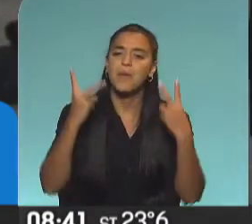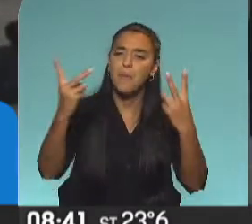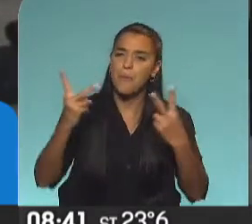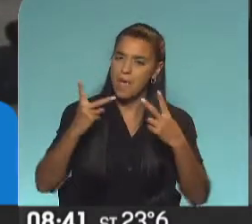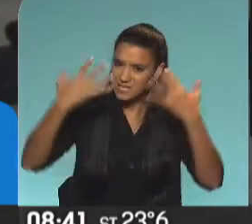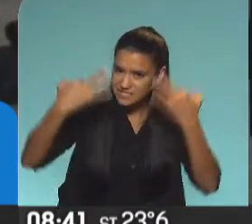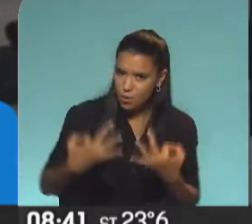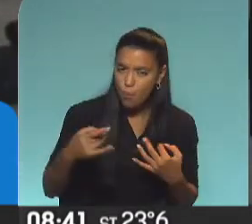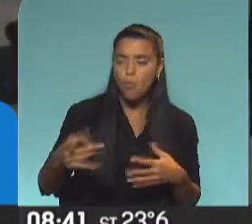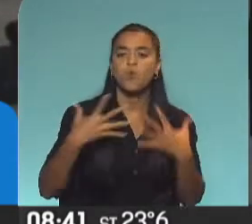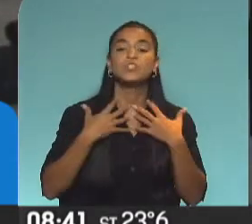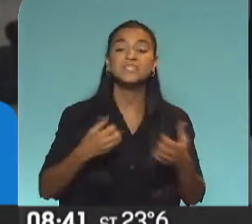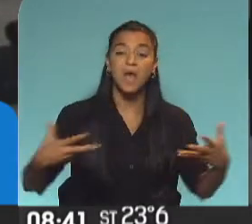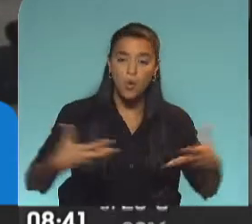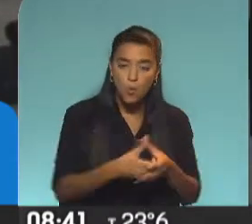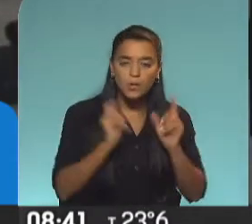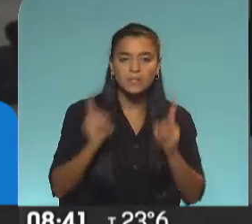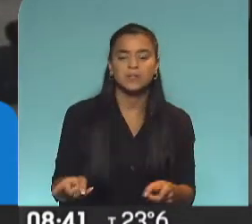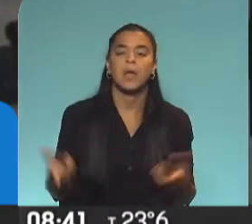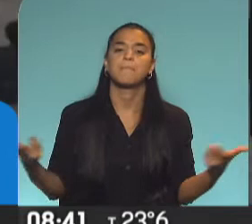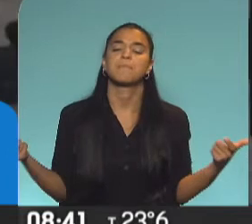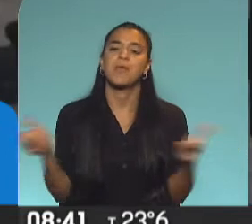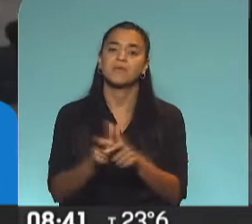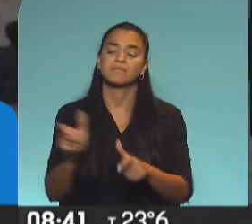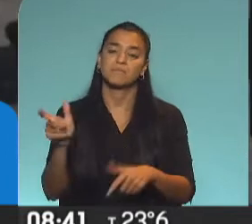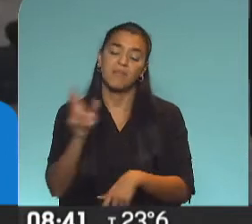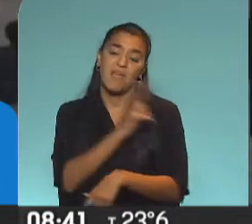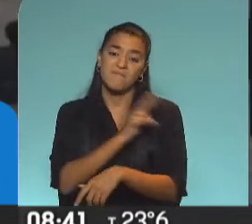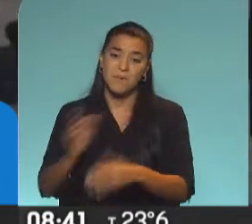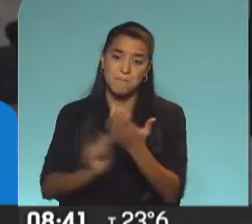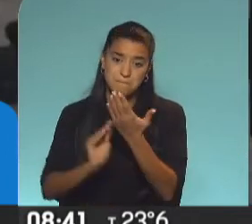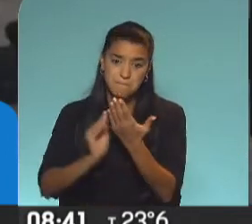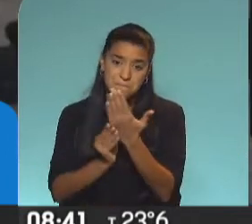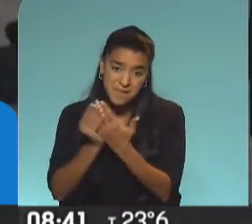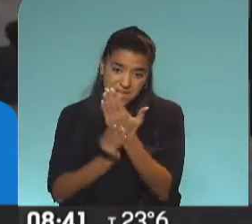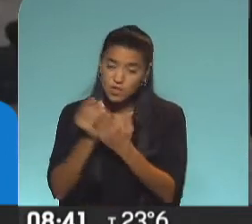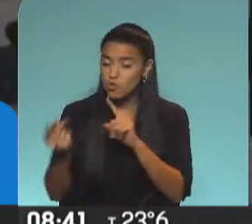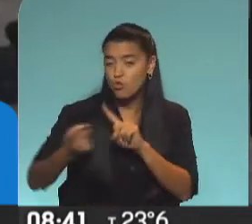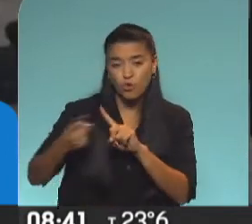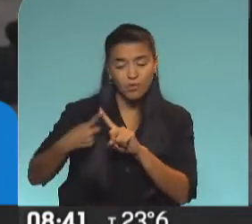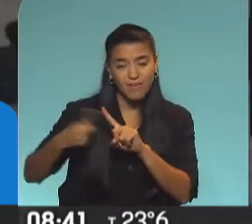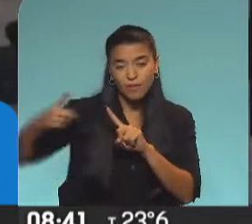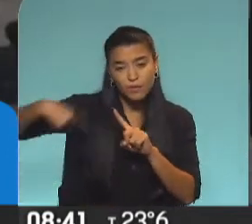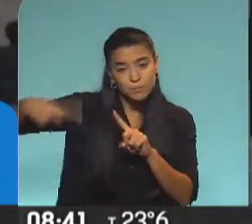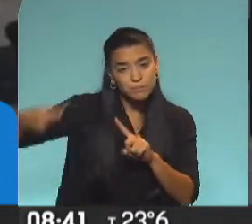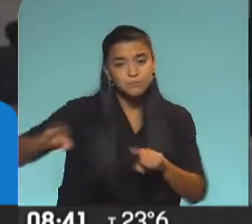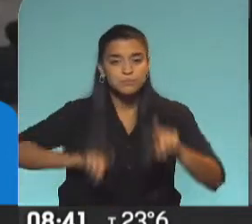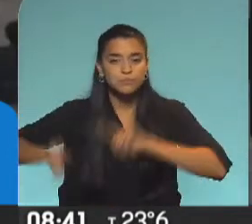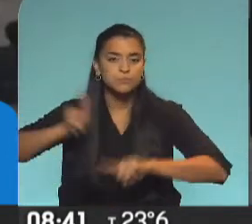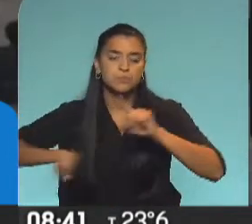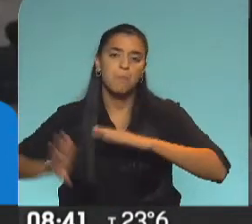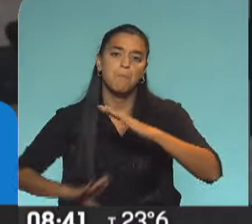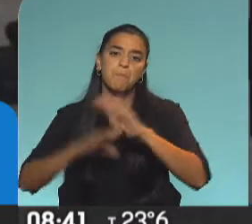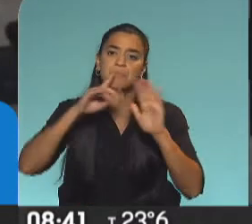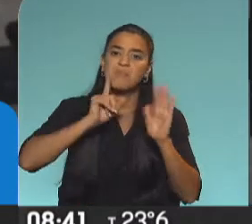los de salud y las jefaturas de gabinete estuvieron y están en permanente contacto para coordinar las medidas. Y por